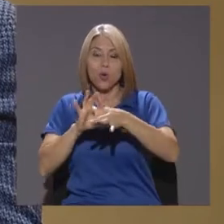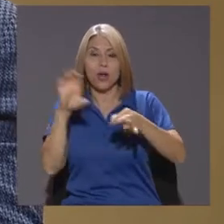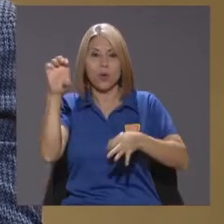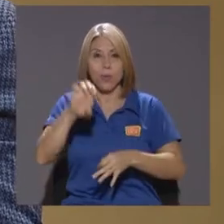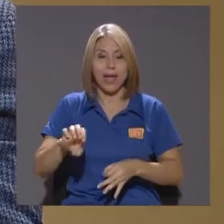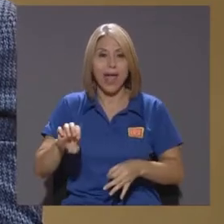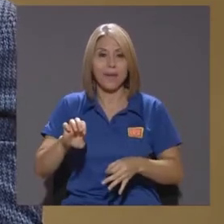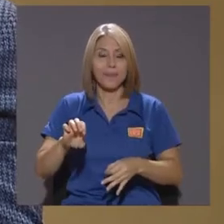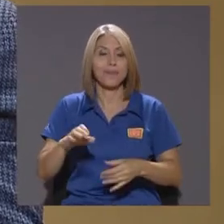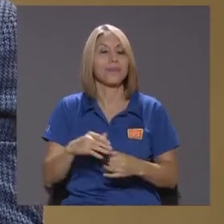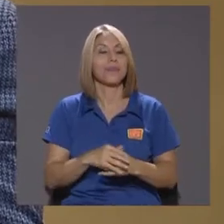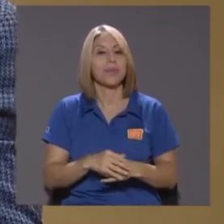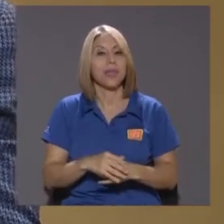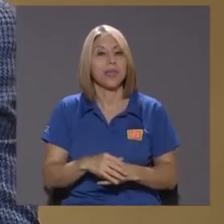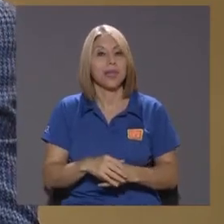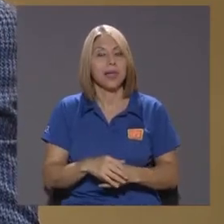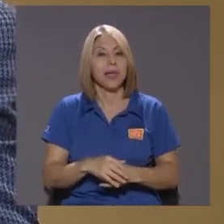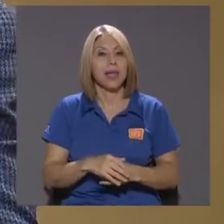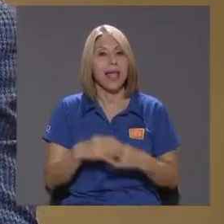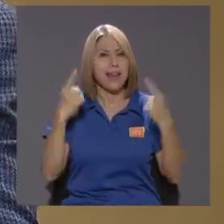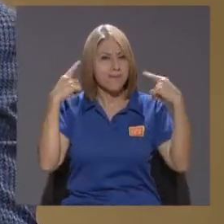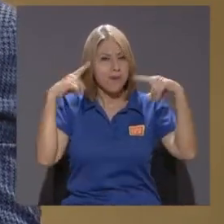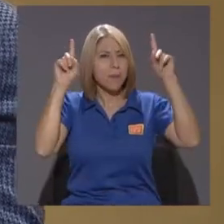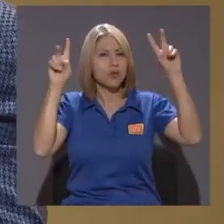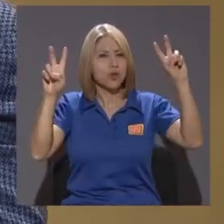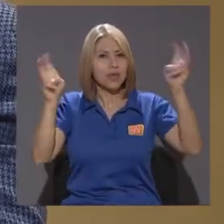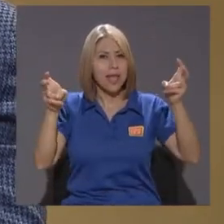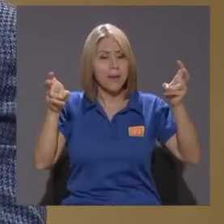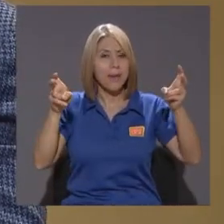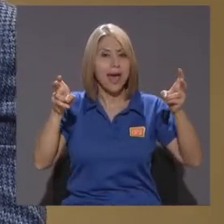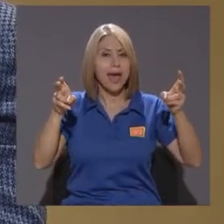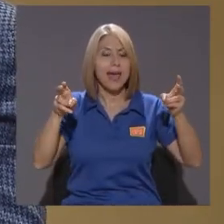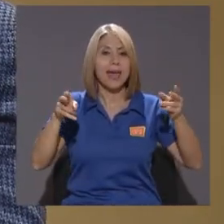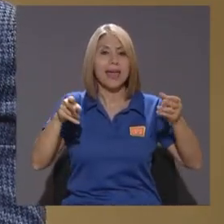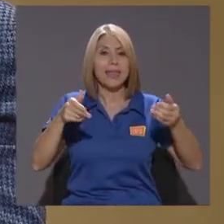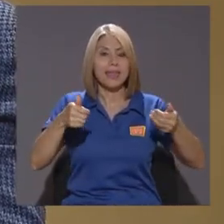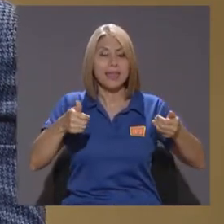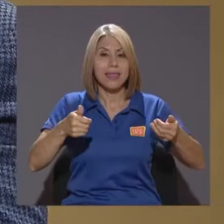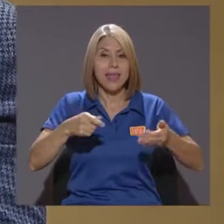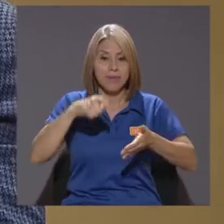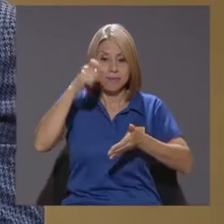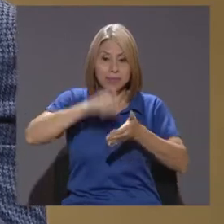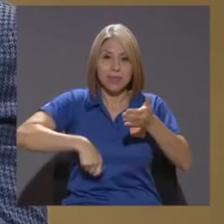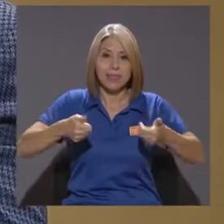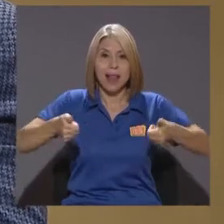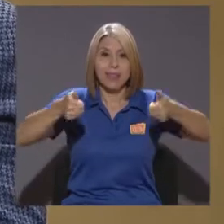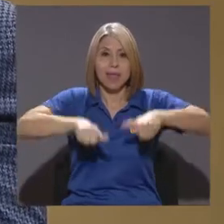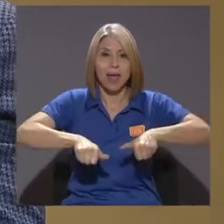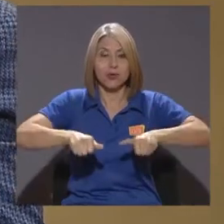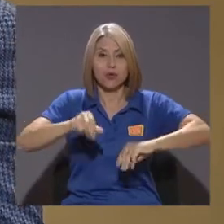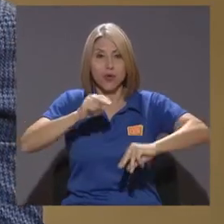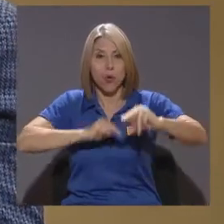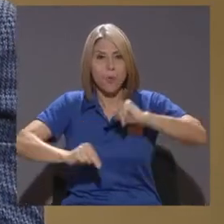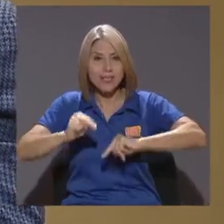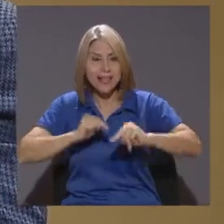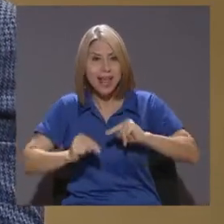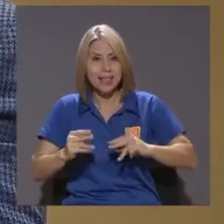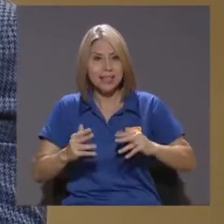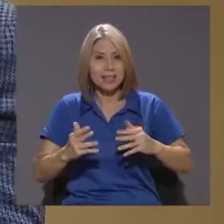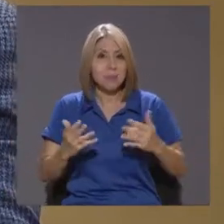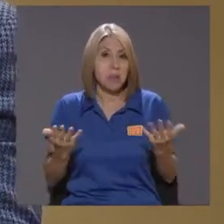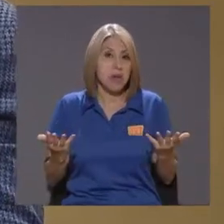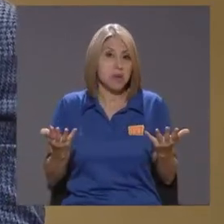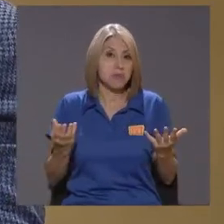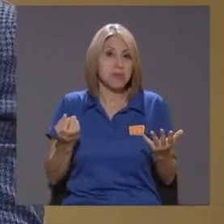Europea Este El famoso tema De los tratados Comerciales Bueno Si